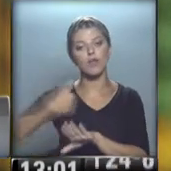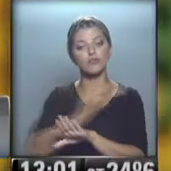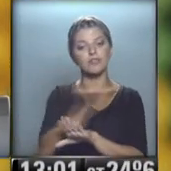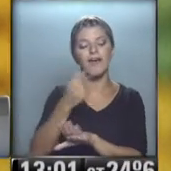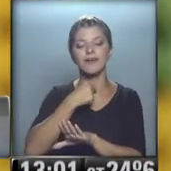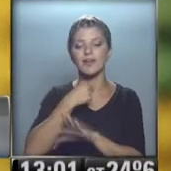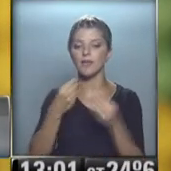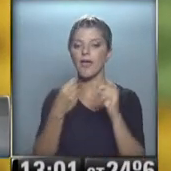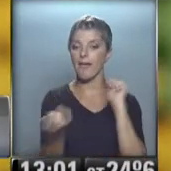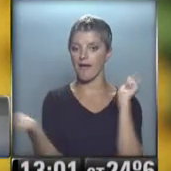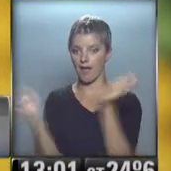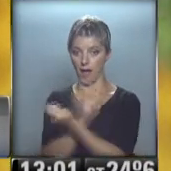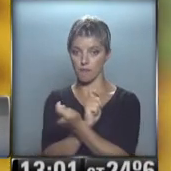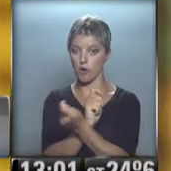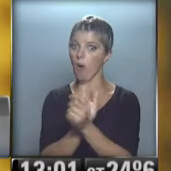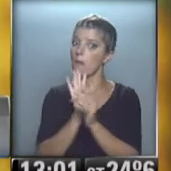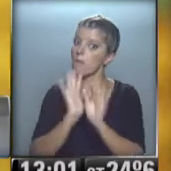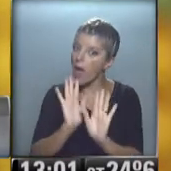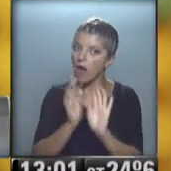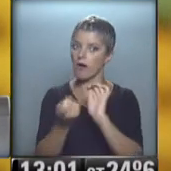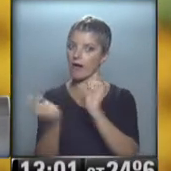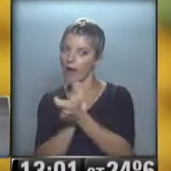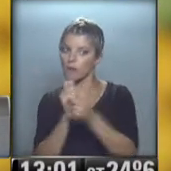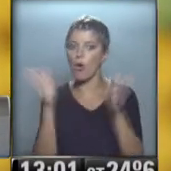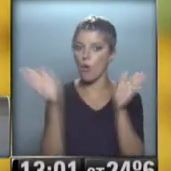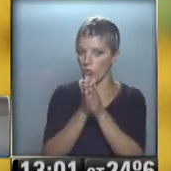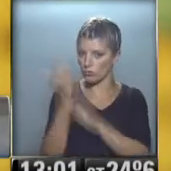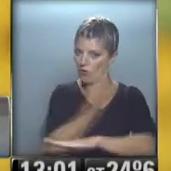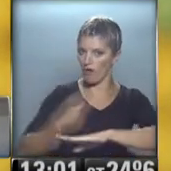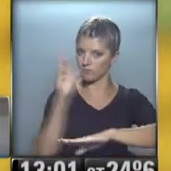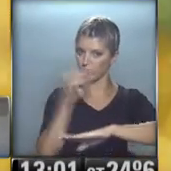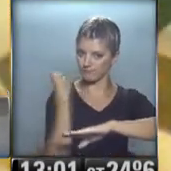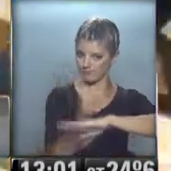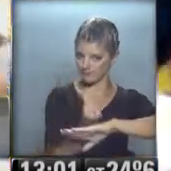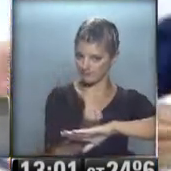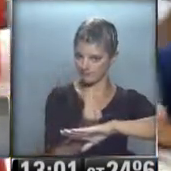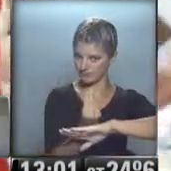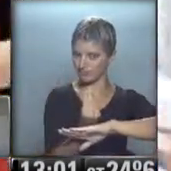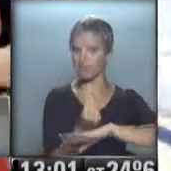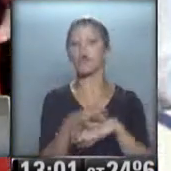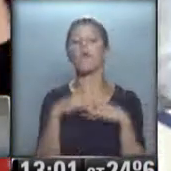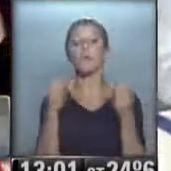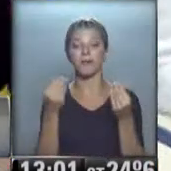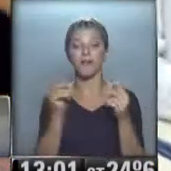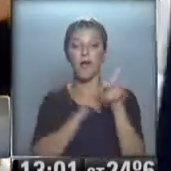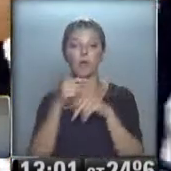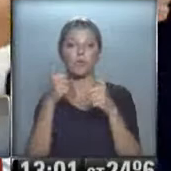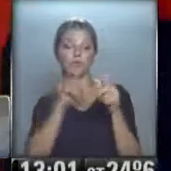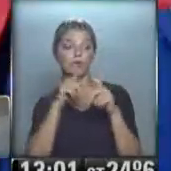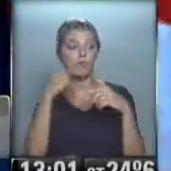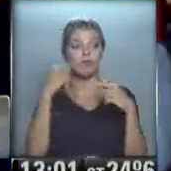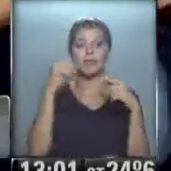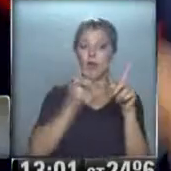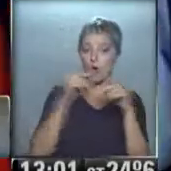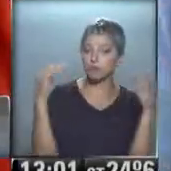cambios, pero dijo, quiere cambios con Dilma. Es que propios y extraños coinciden hasta